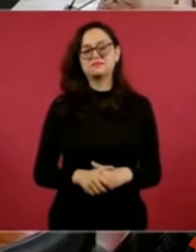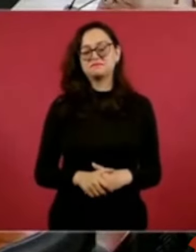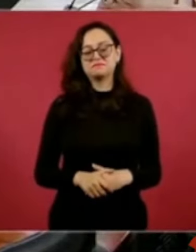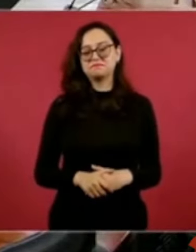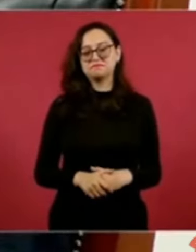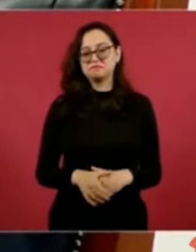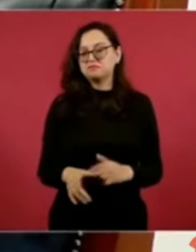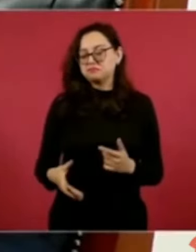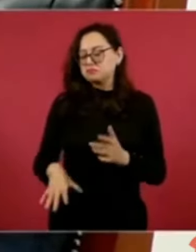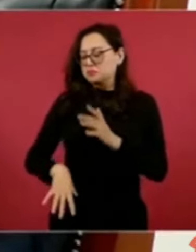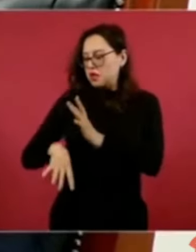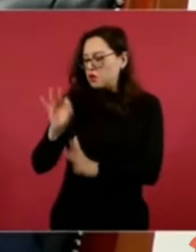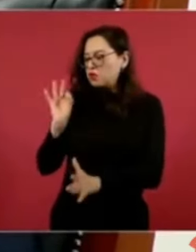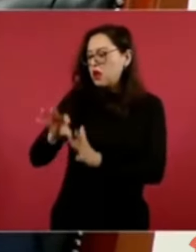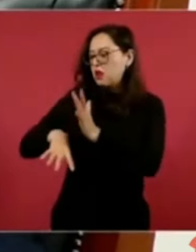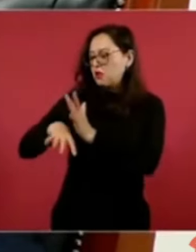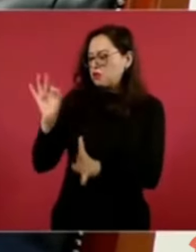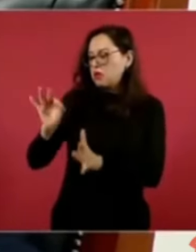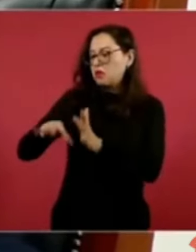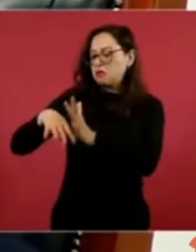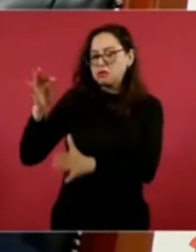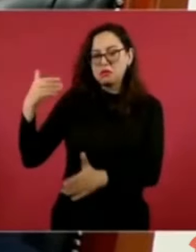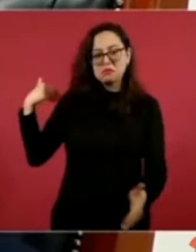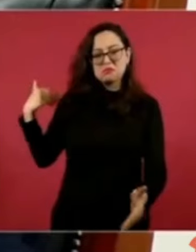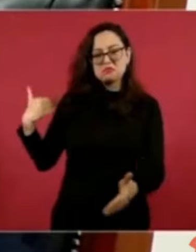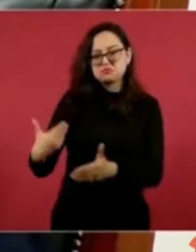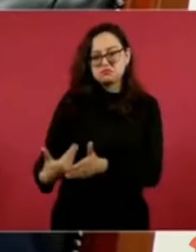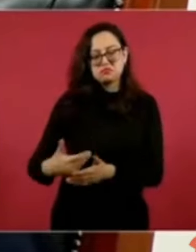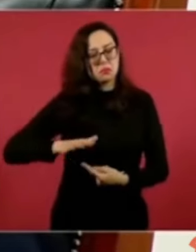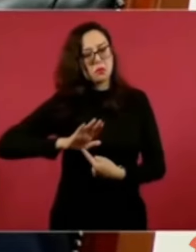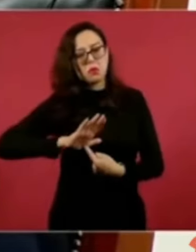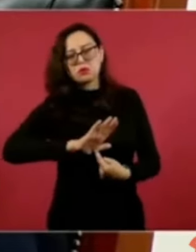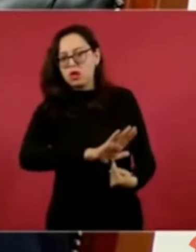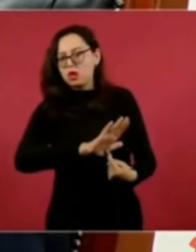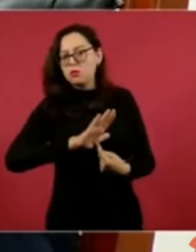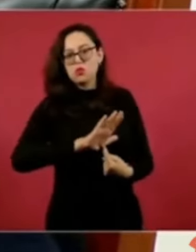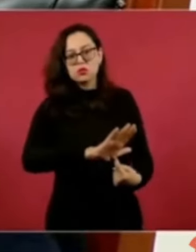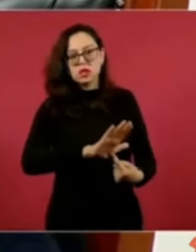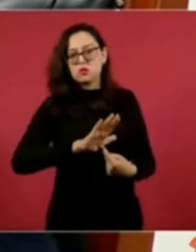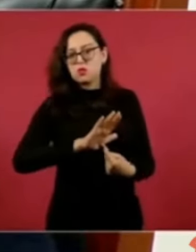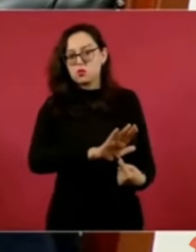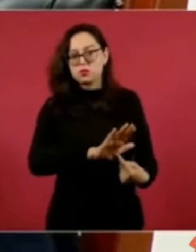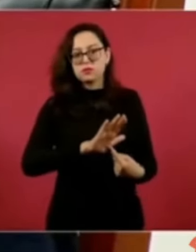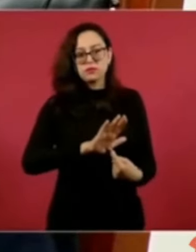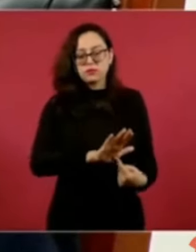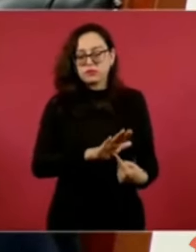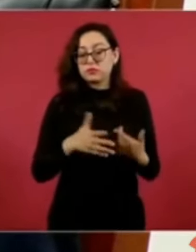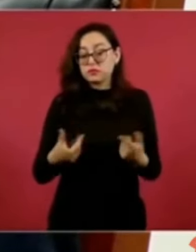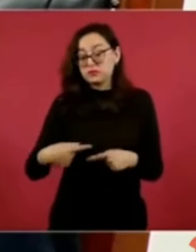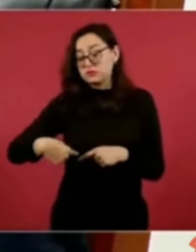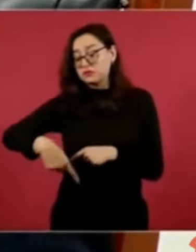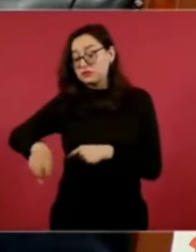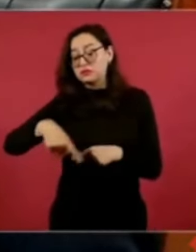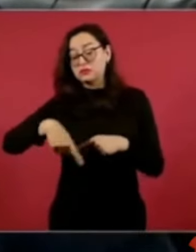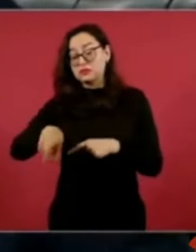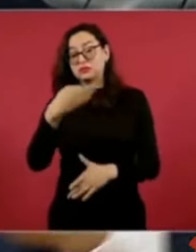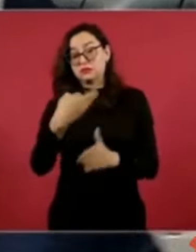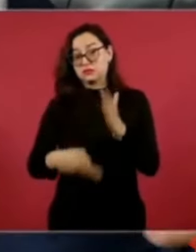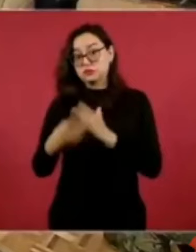en estos tiempos todavía estando nosotros o hacia adelante